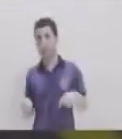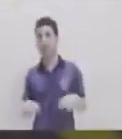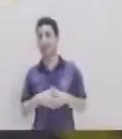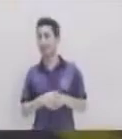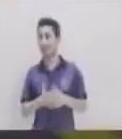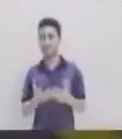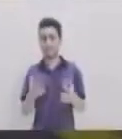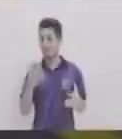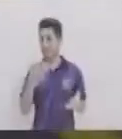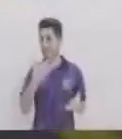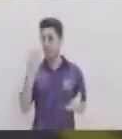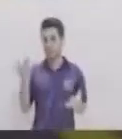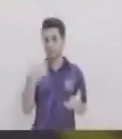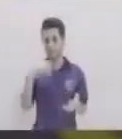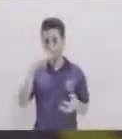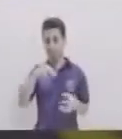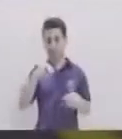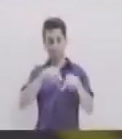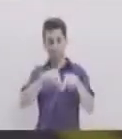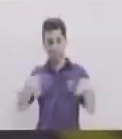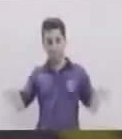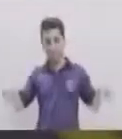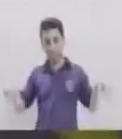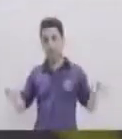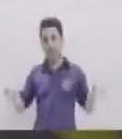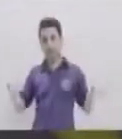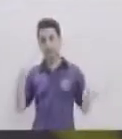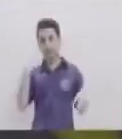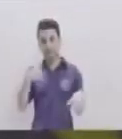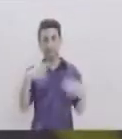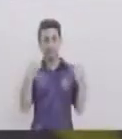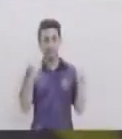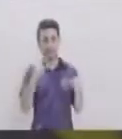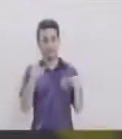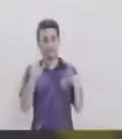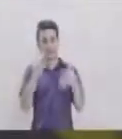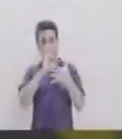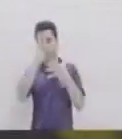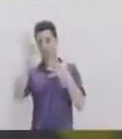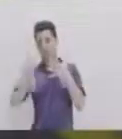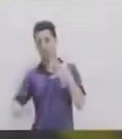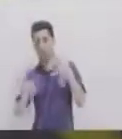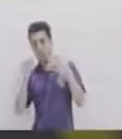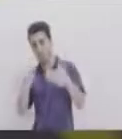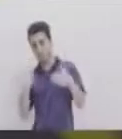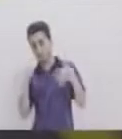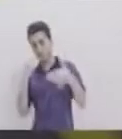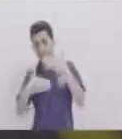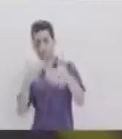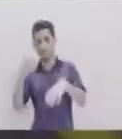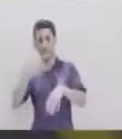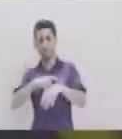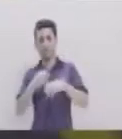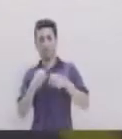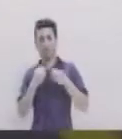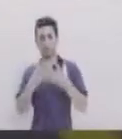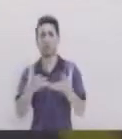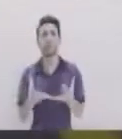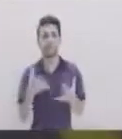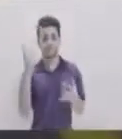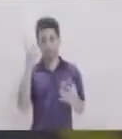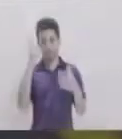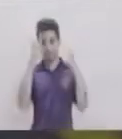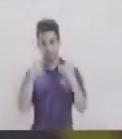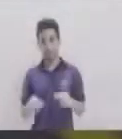Es simple Solo necesitan Tener una regla Y luego pues ya Realizar estas ecuaciones Para poder llegar Al tiempo determinado De reacción De una